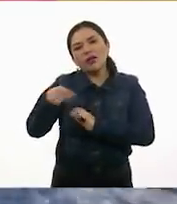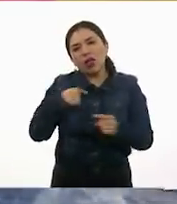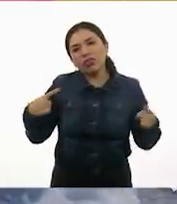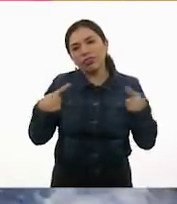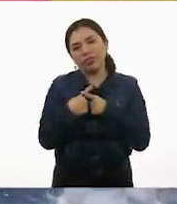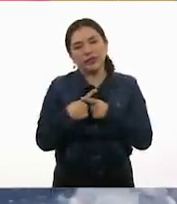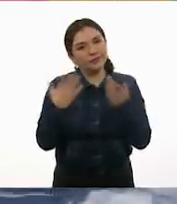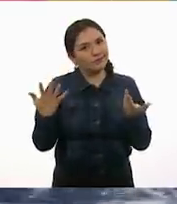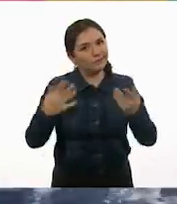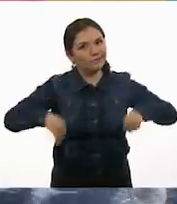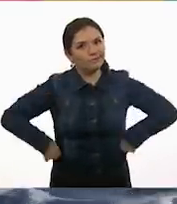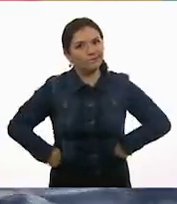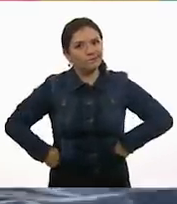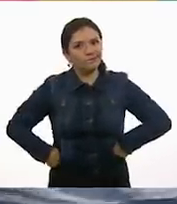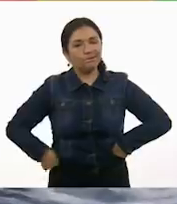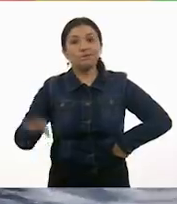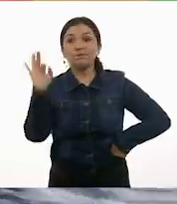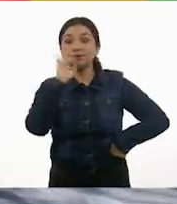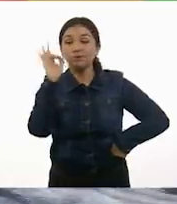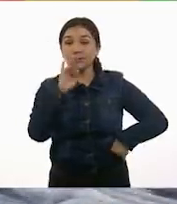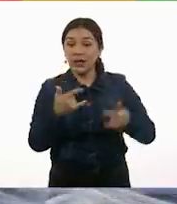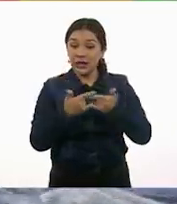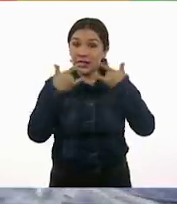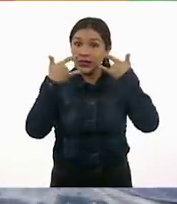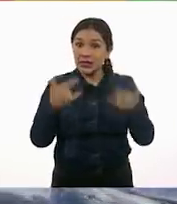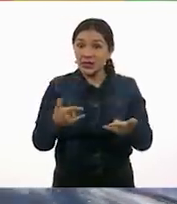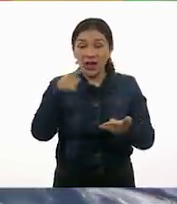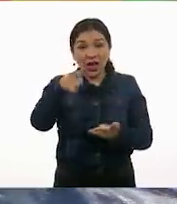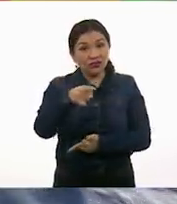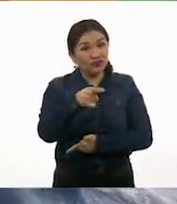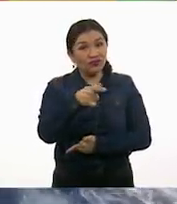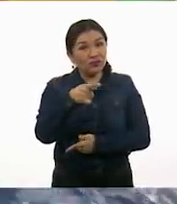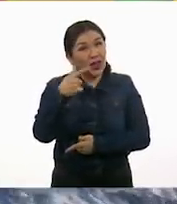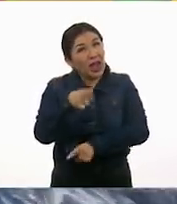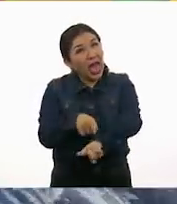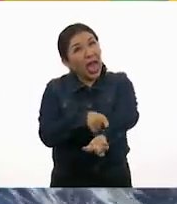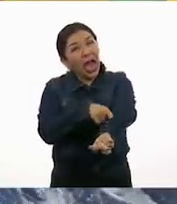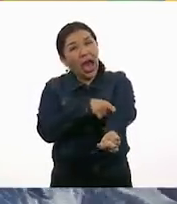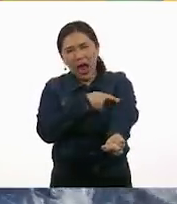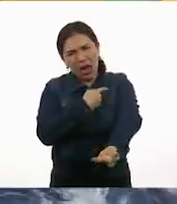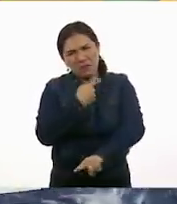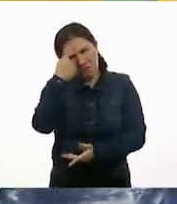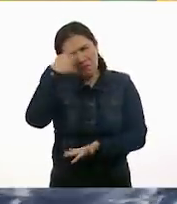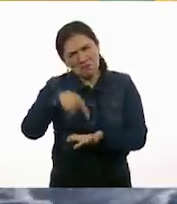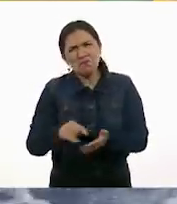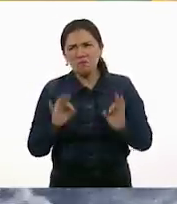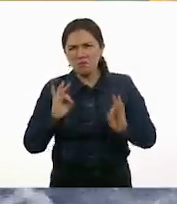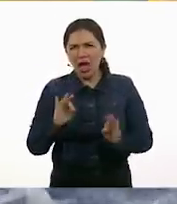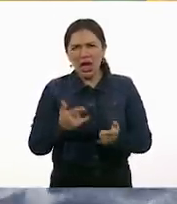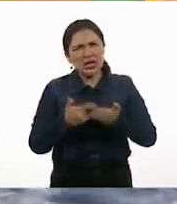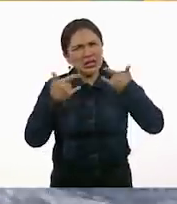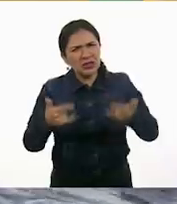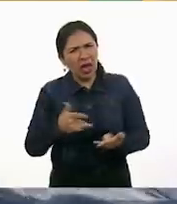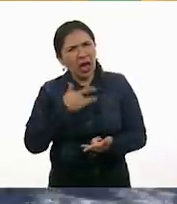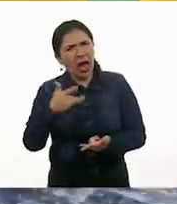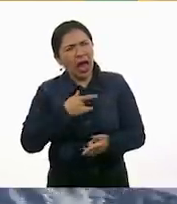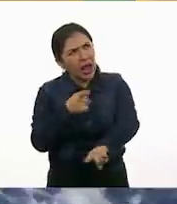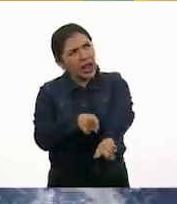historia. Y si la historia no les parece larga, y si la historia